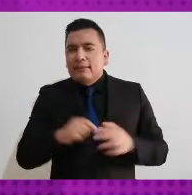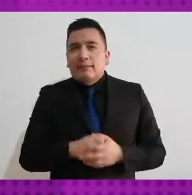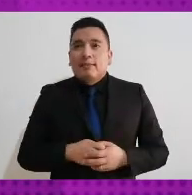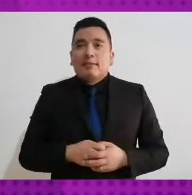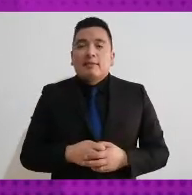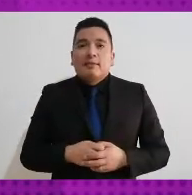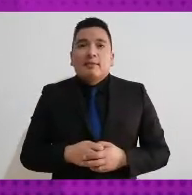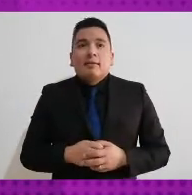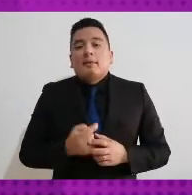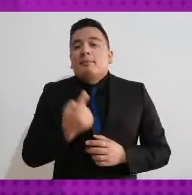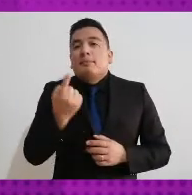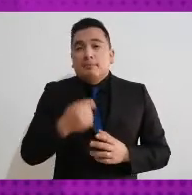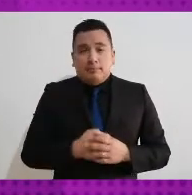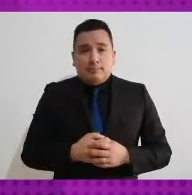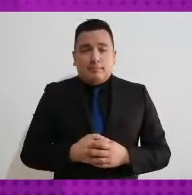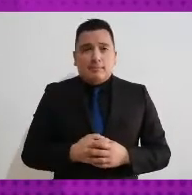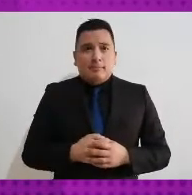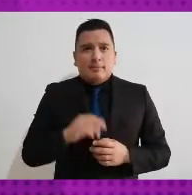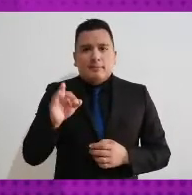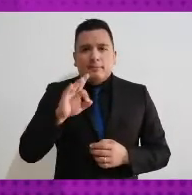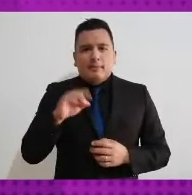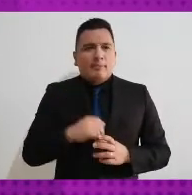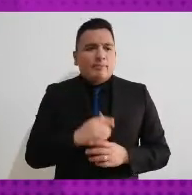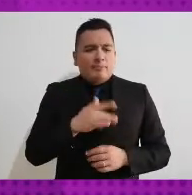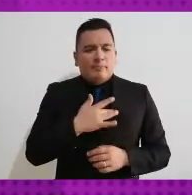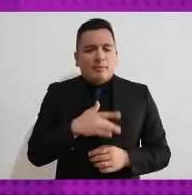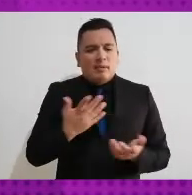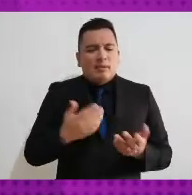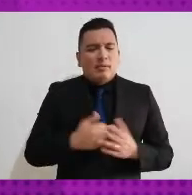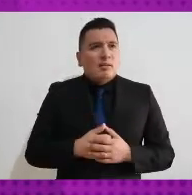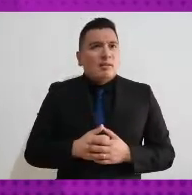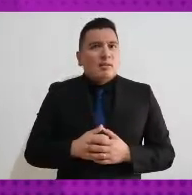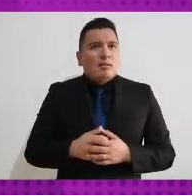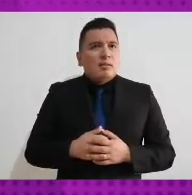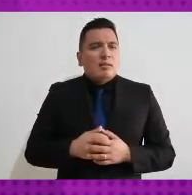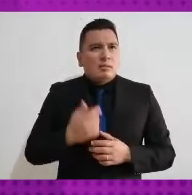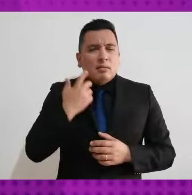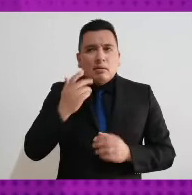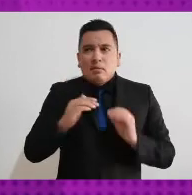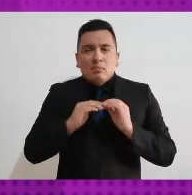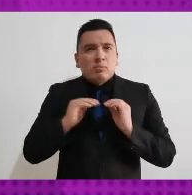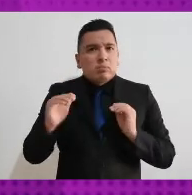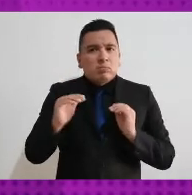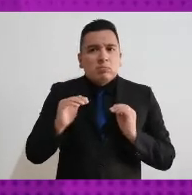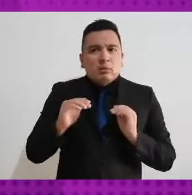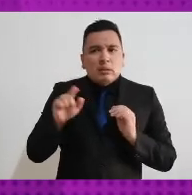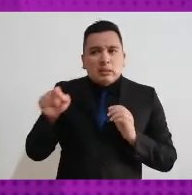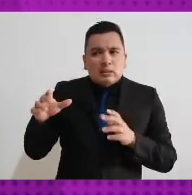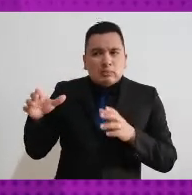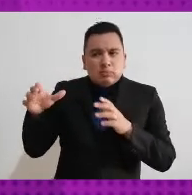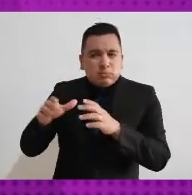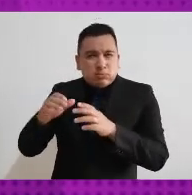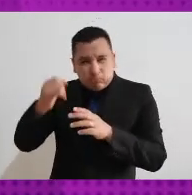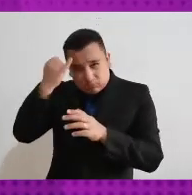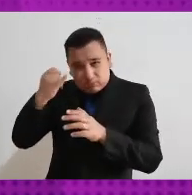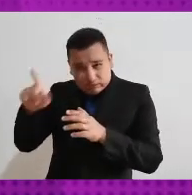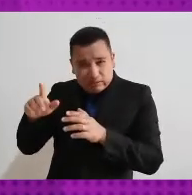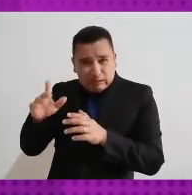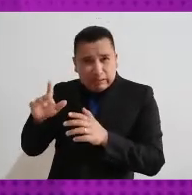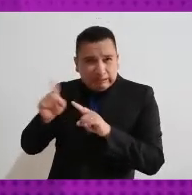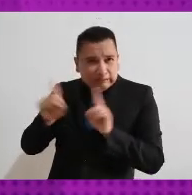no podíamos nosotros aplicar el principio de paridad de género de forma segmentada y se tenía que hacer una revisión integral,